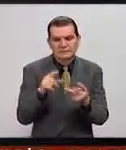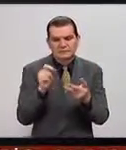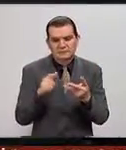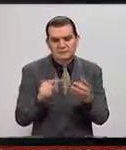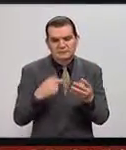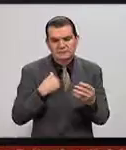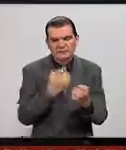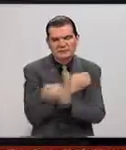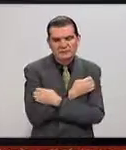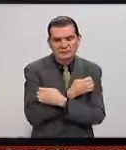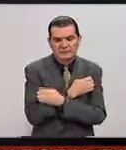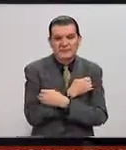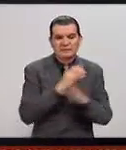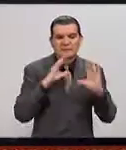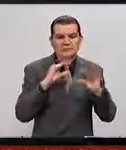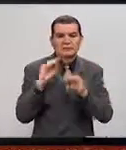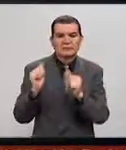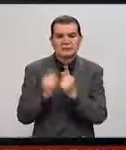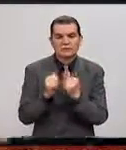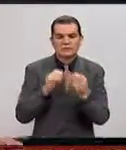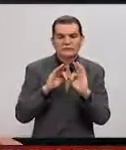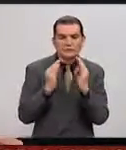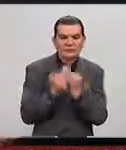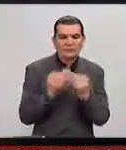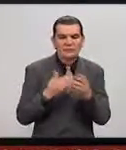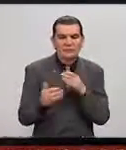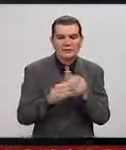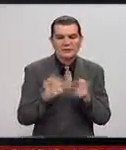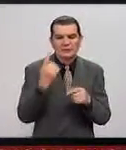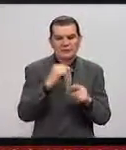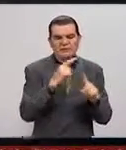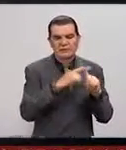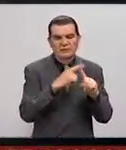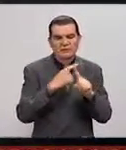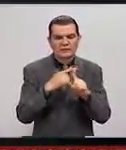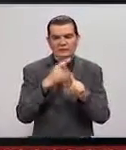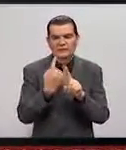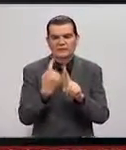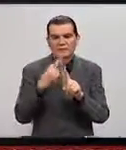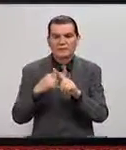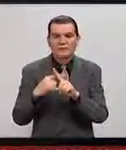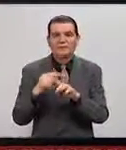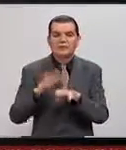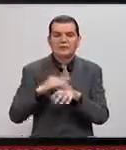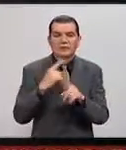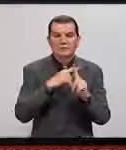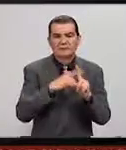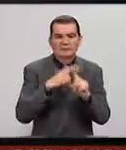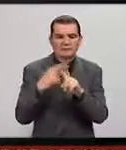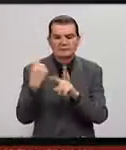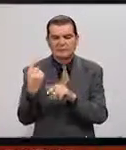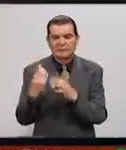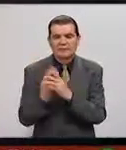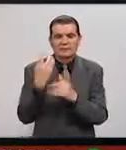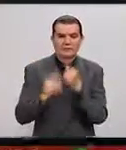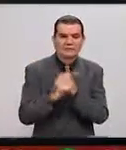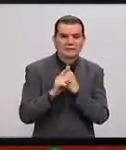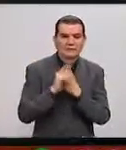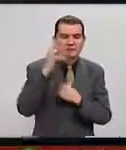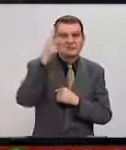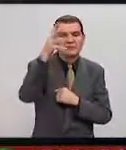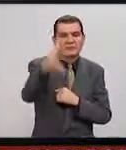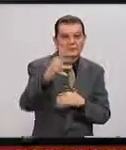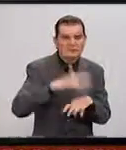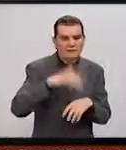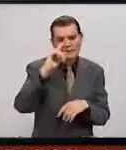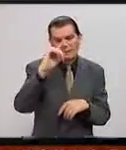educando gente con modelos del siglo XIX para problemas del siglo XXI, ¿no? Entonces, ese es un problema que, por supuesto, nos preocupa en el